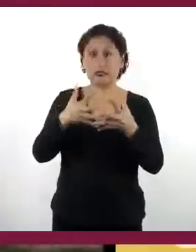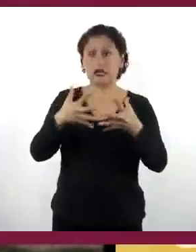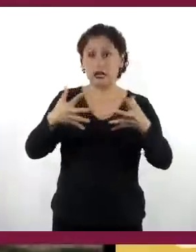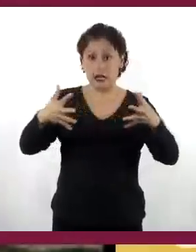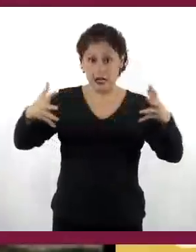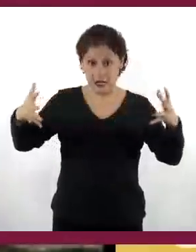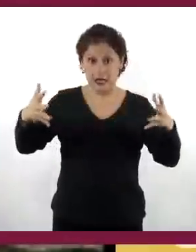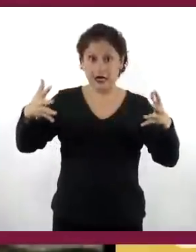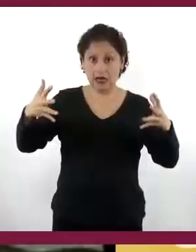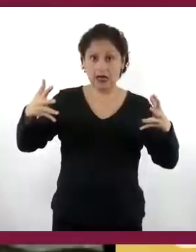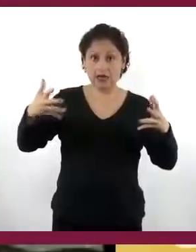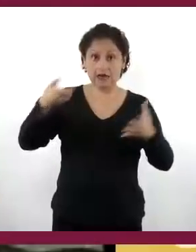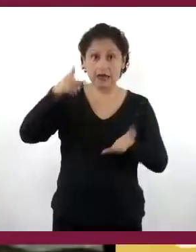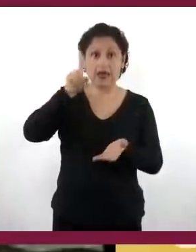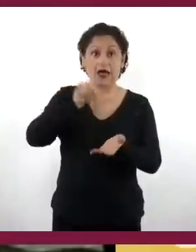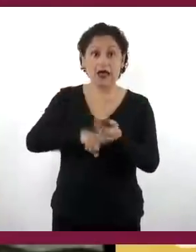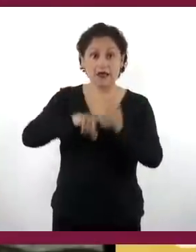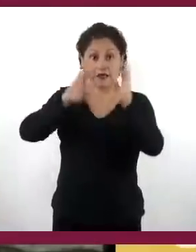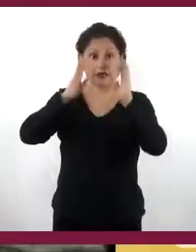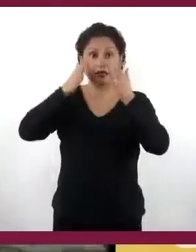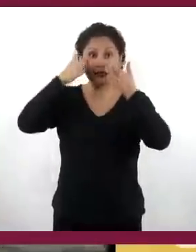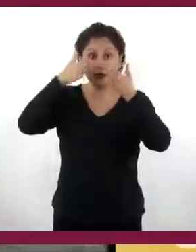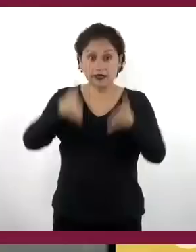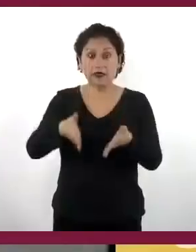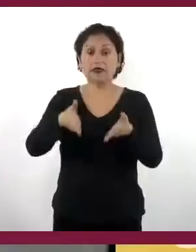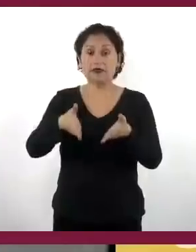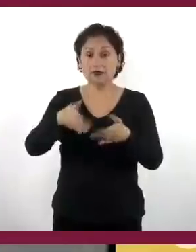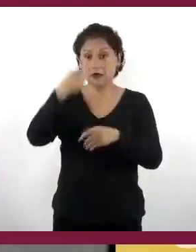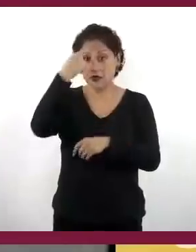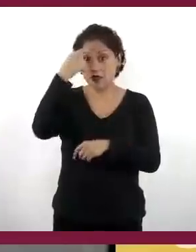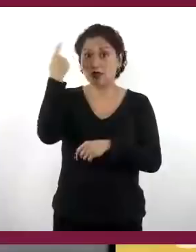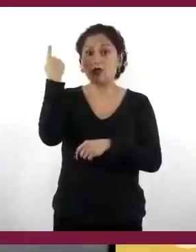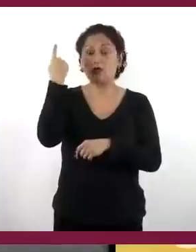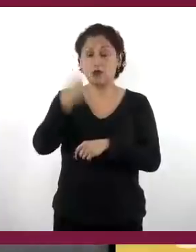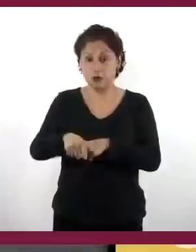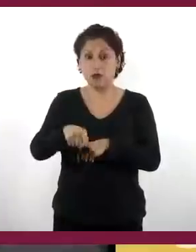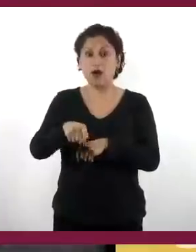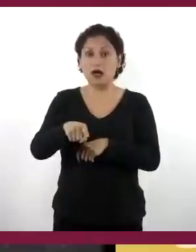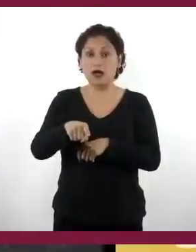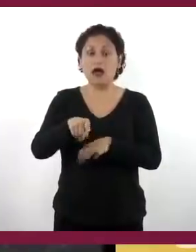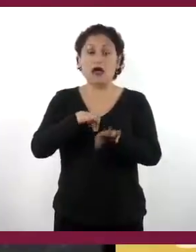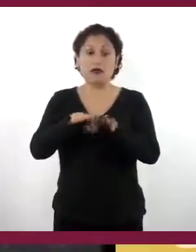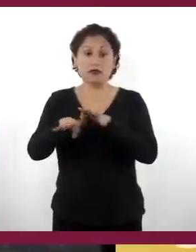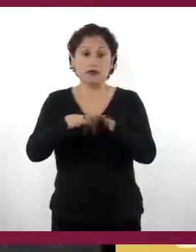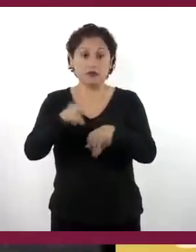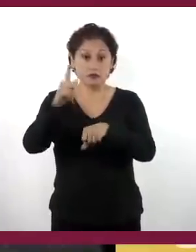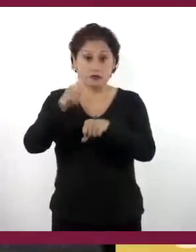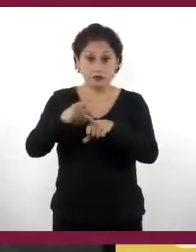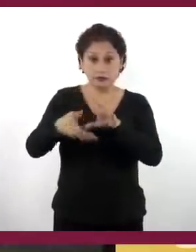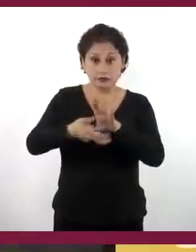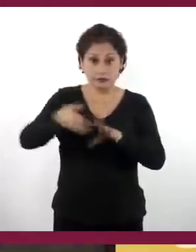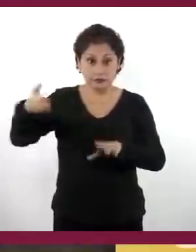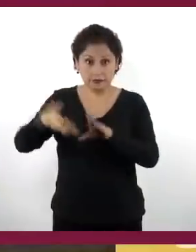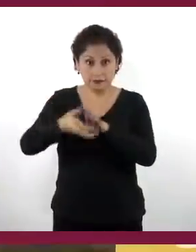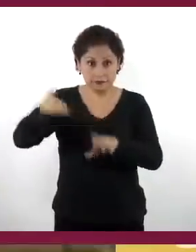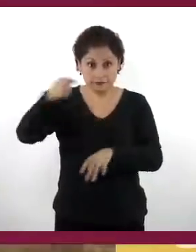dedicada a la refinación de minerales. Hubo también otros dos tipos de hacienda. La